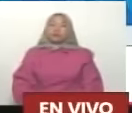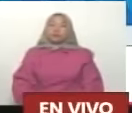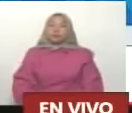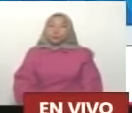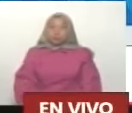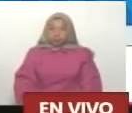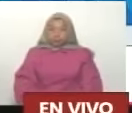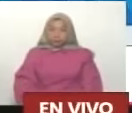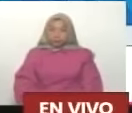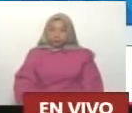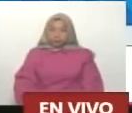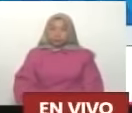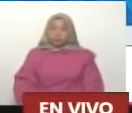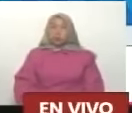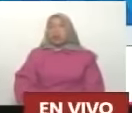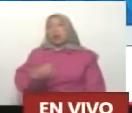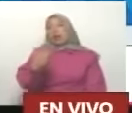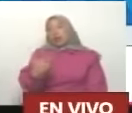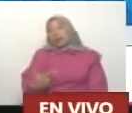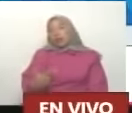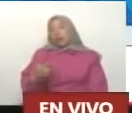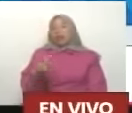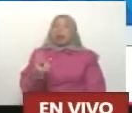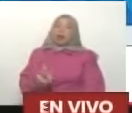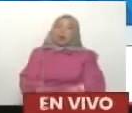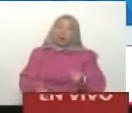de las cuales tres eran algo así como